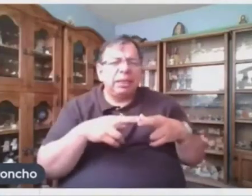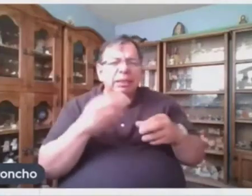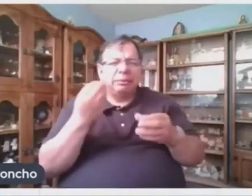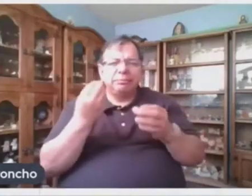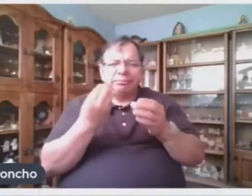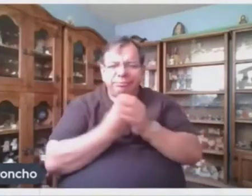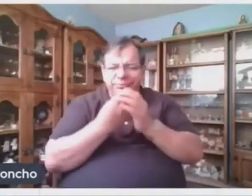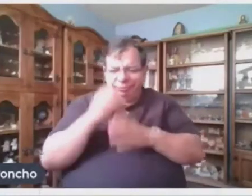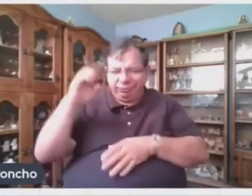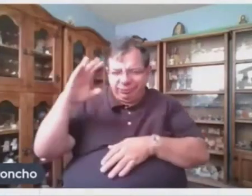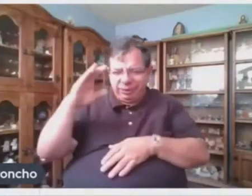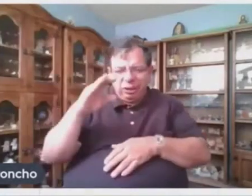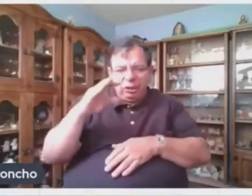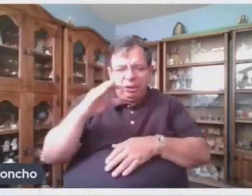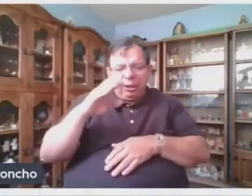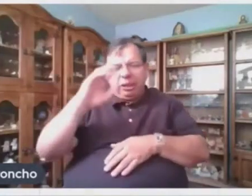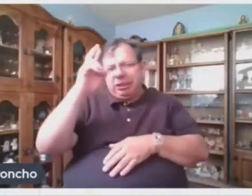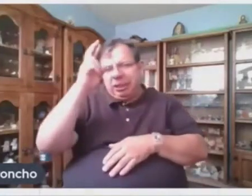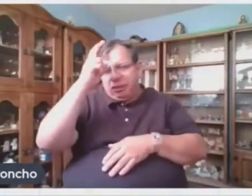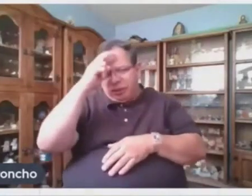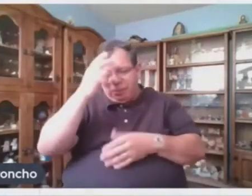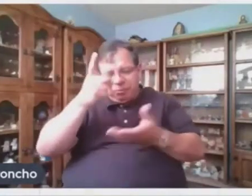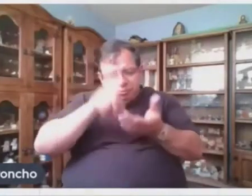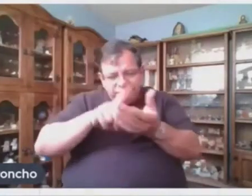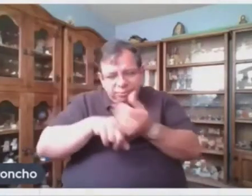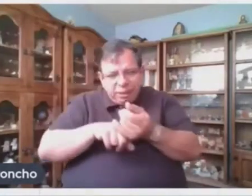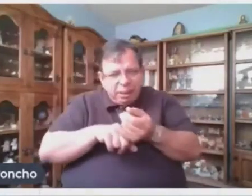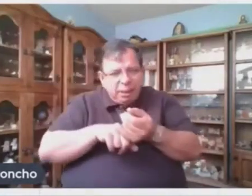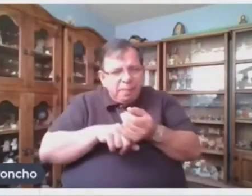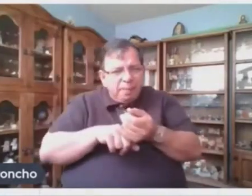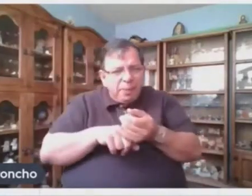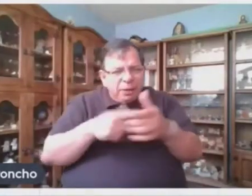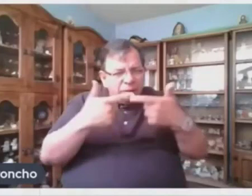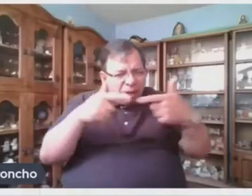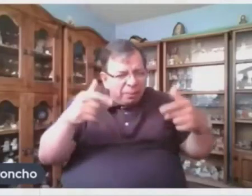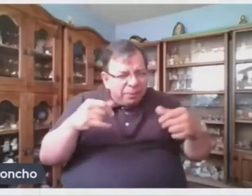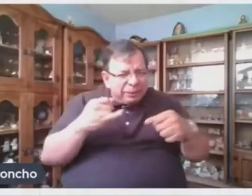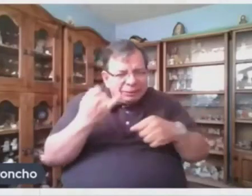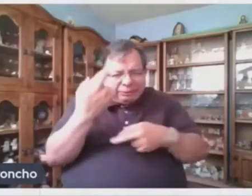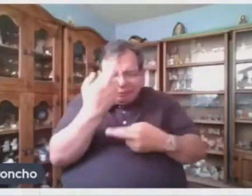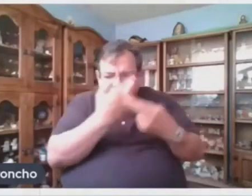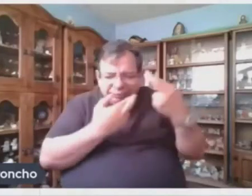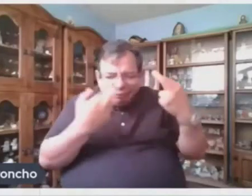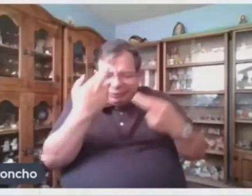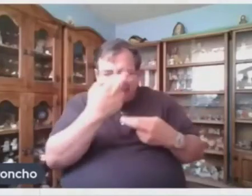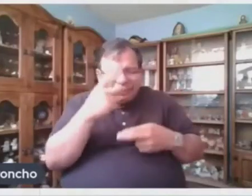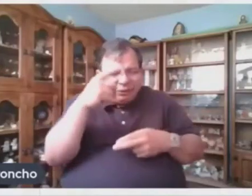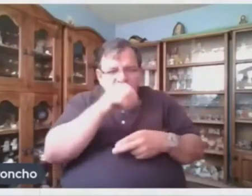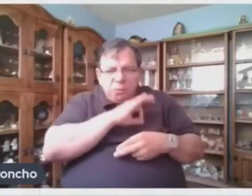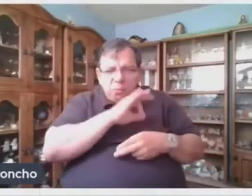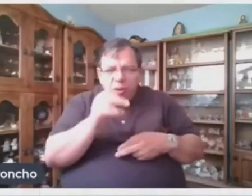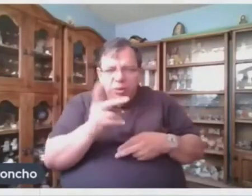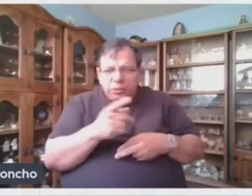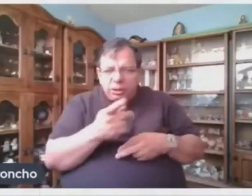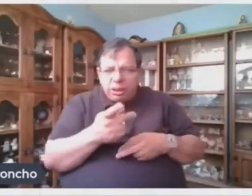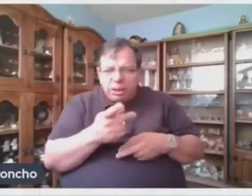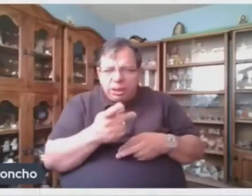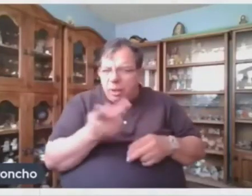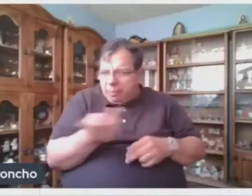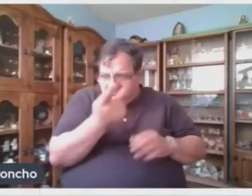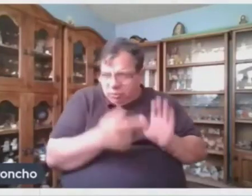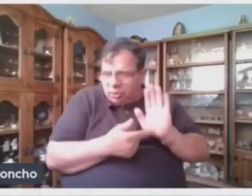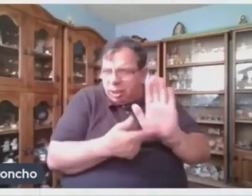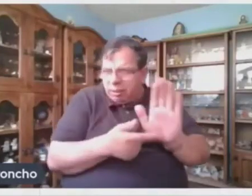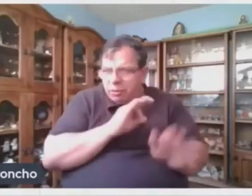Muchos contenidos Pero el análisis gramatical Siempre se me ha dificultado Le puedo mostrar un reactivo Claro Con mucho gusto